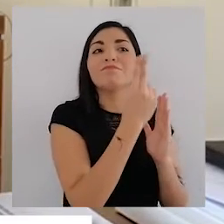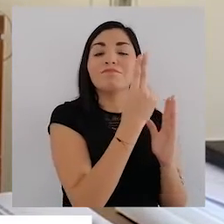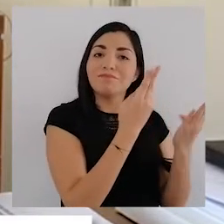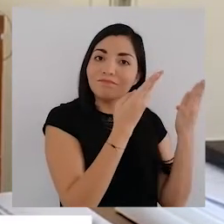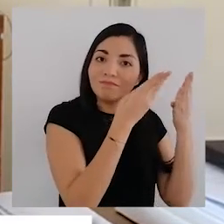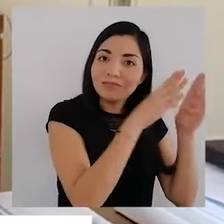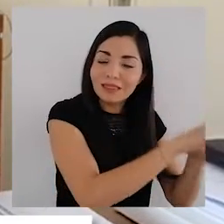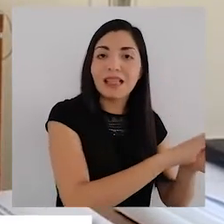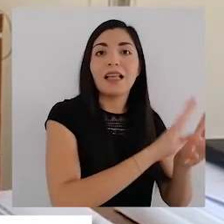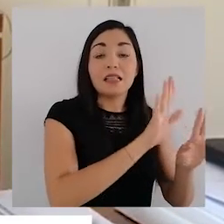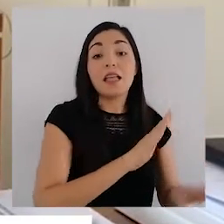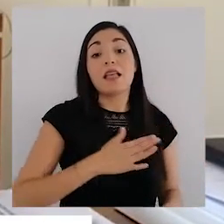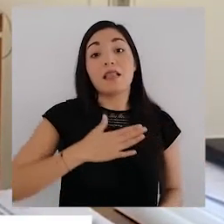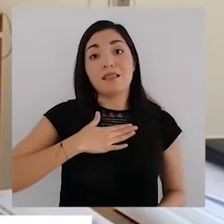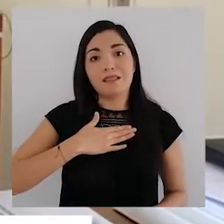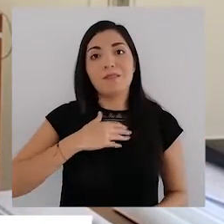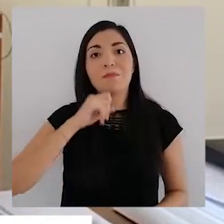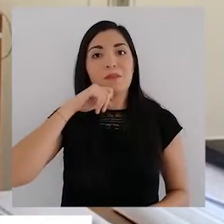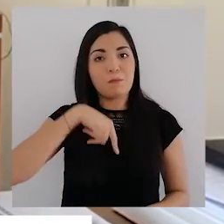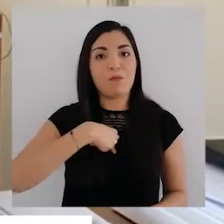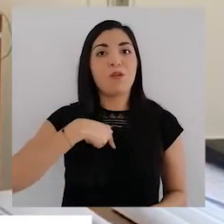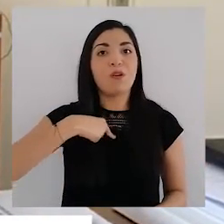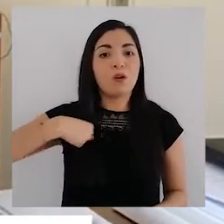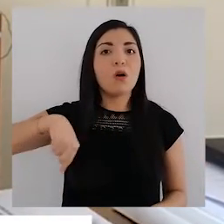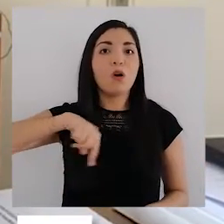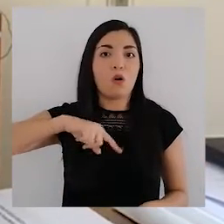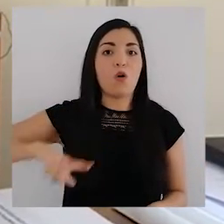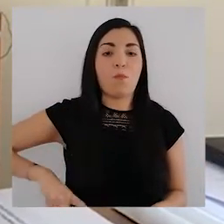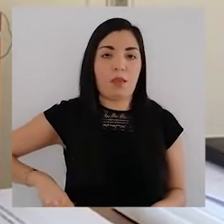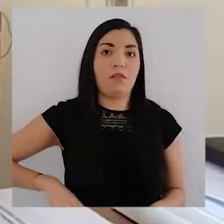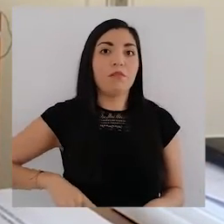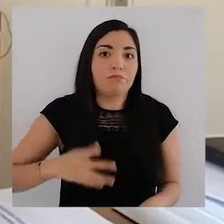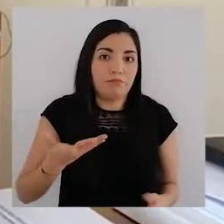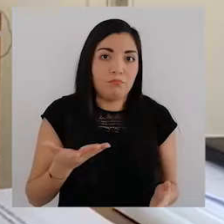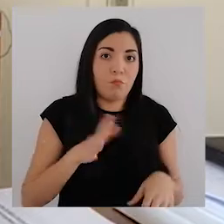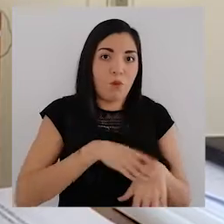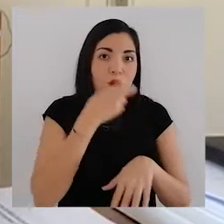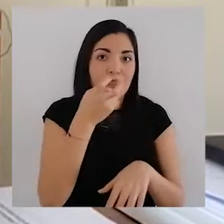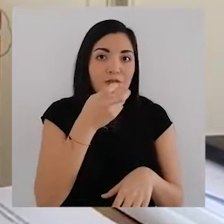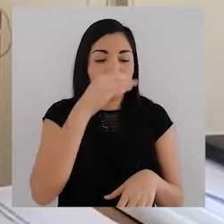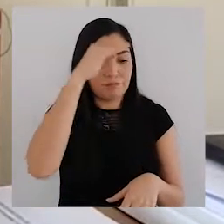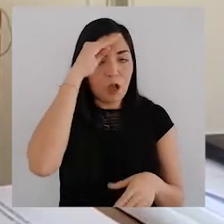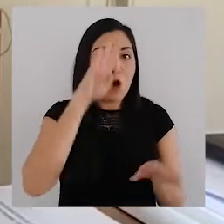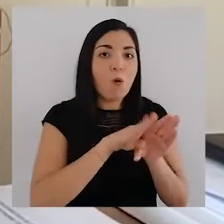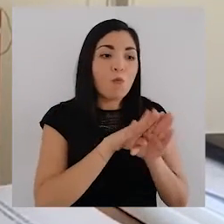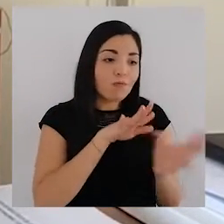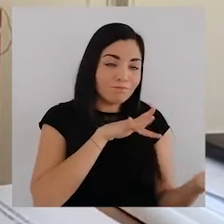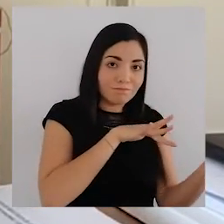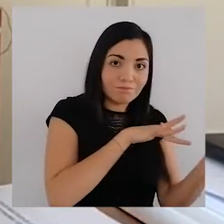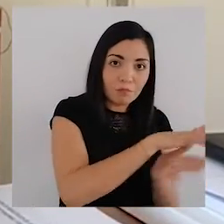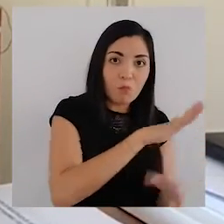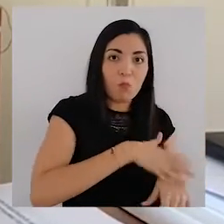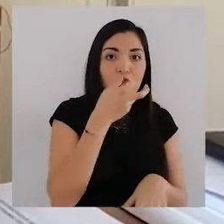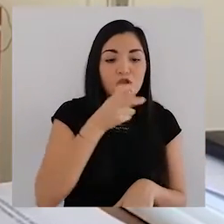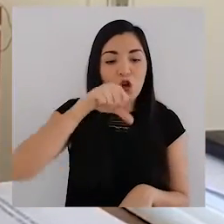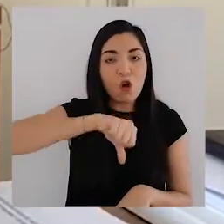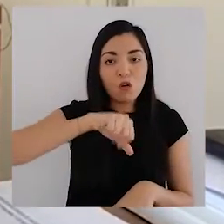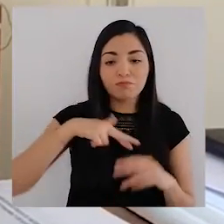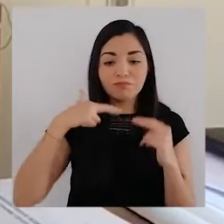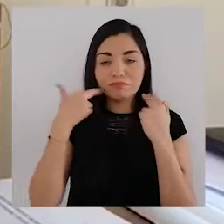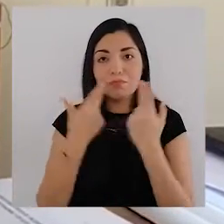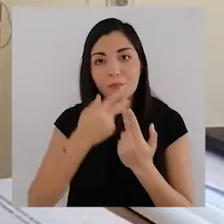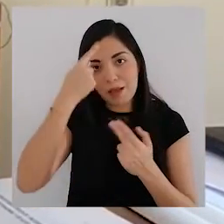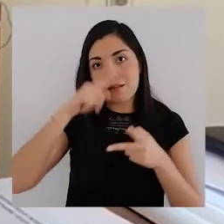que nosotros entendemos que tenemos que empezar a ayudarles económicamente, por eso tuvimos hoy ya toda la agenda para que se empiece a dispersar